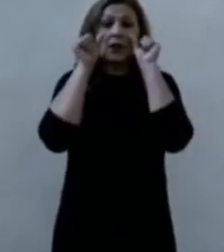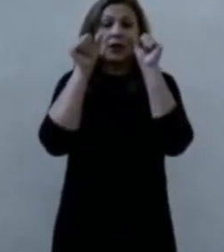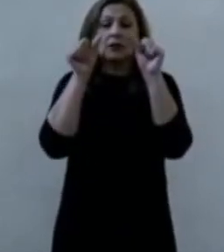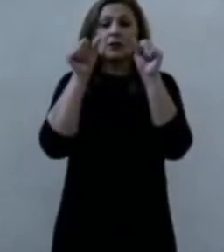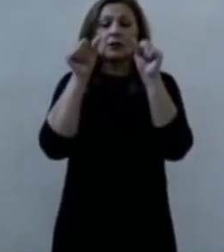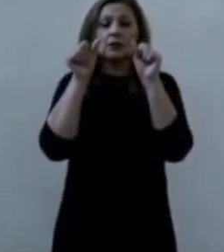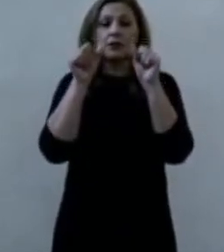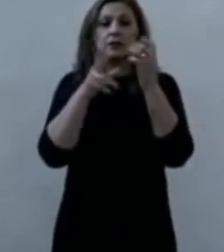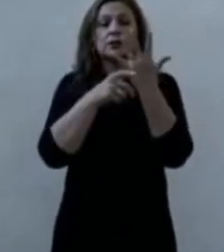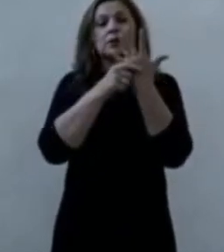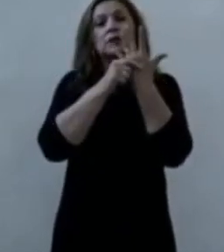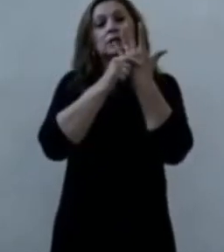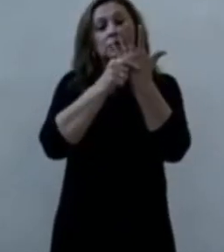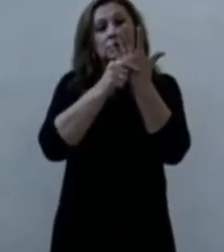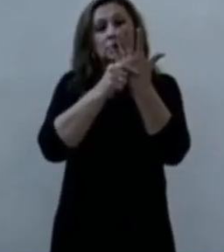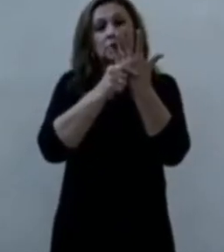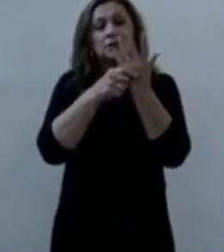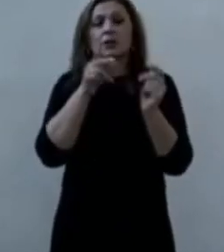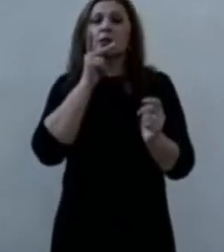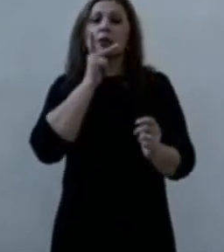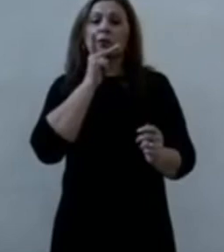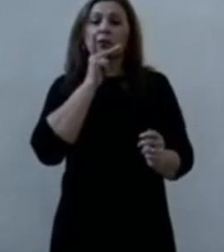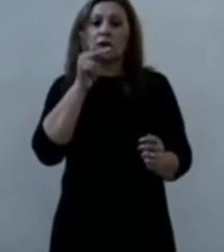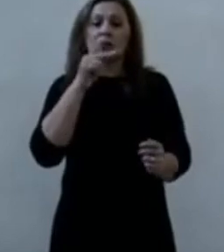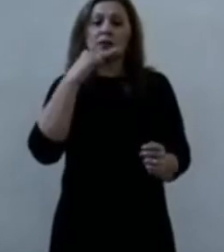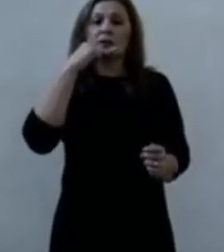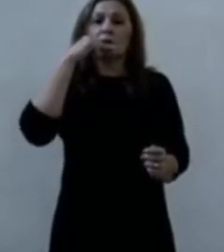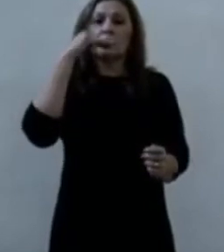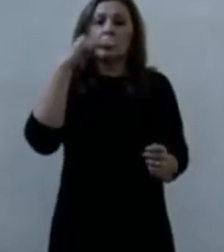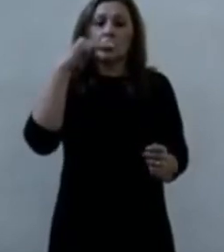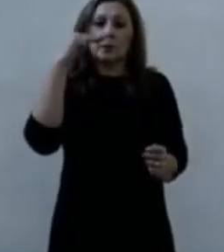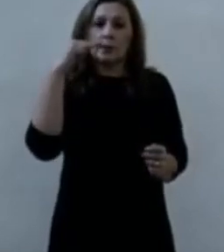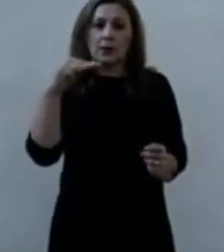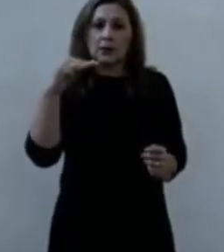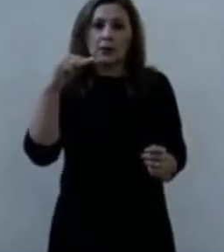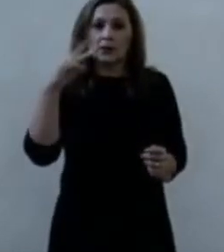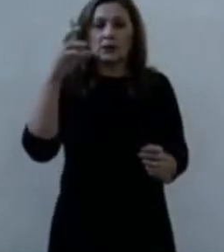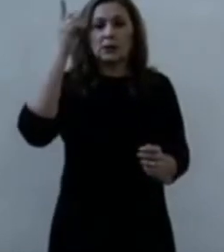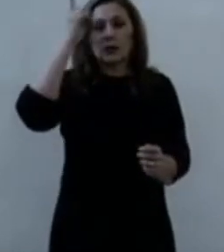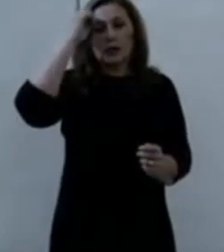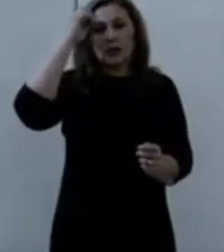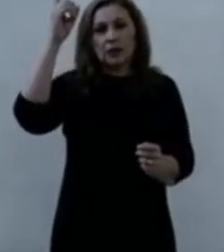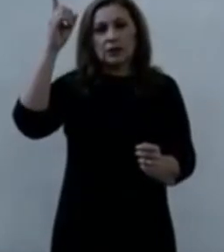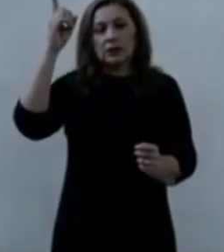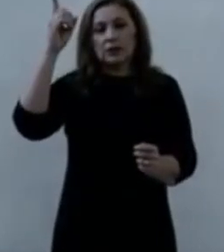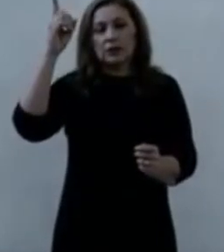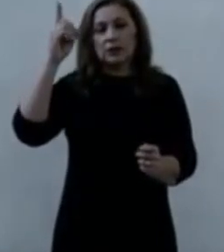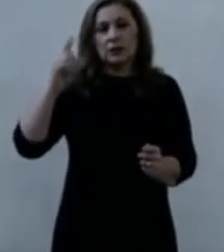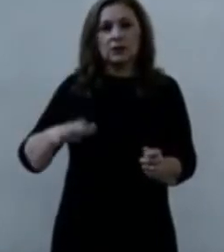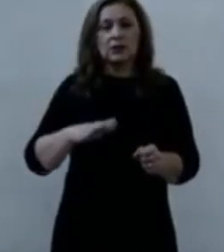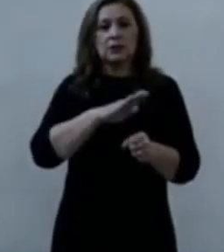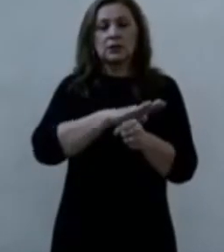su palabra, su mensaje llega del mismo modo,